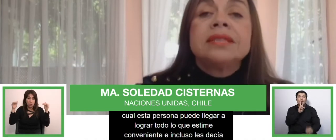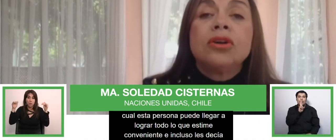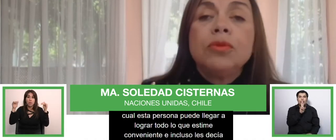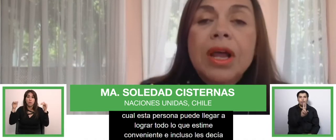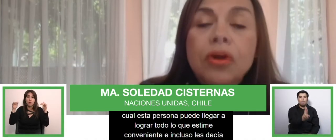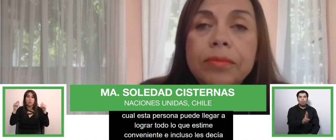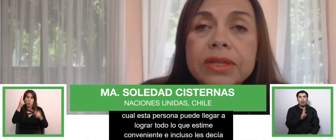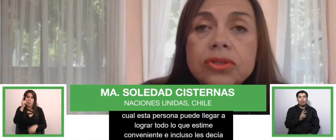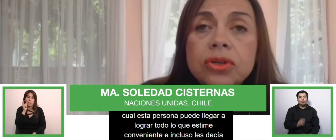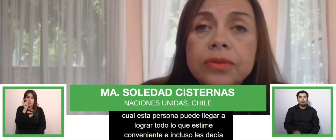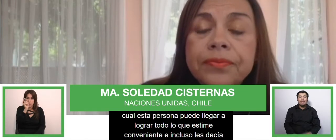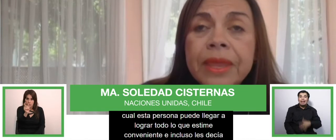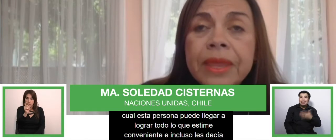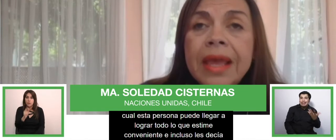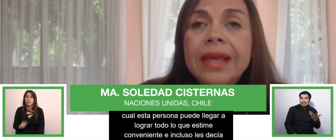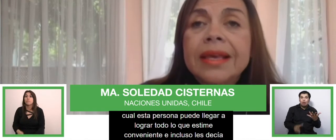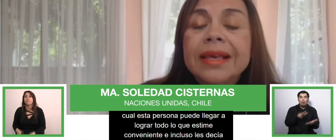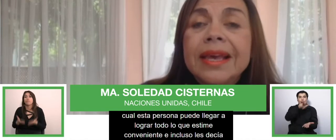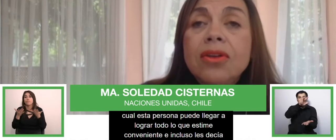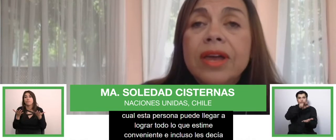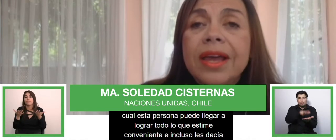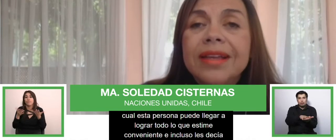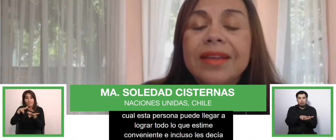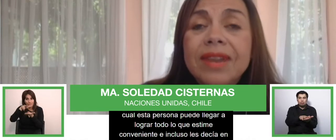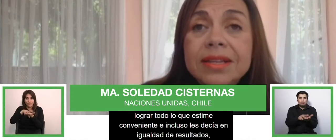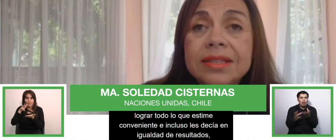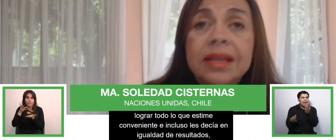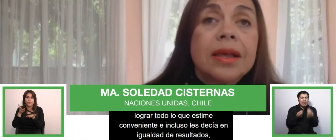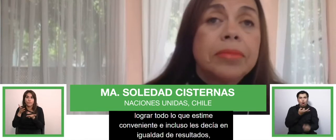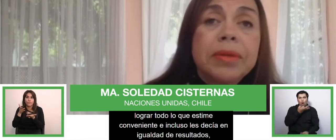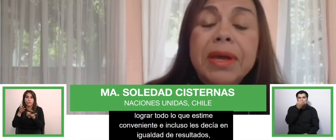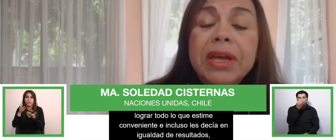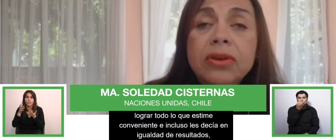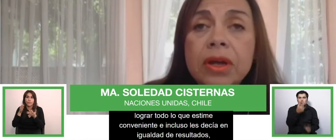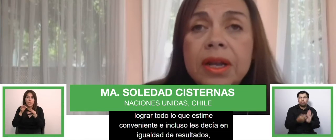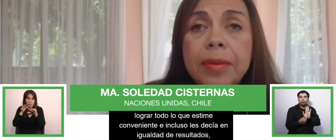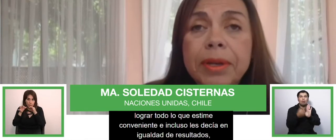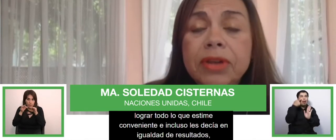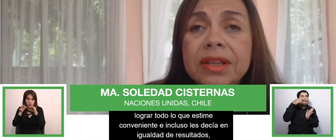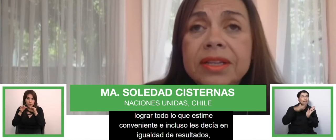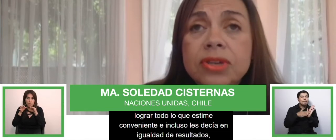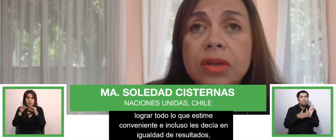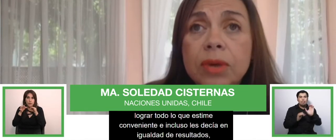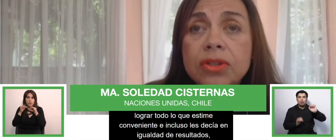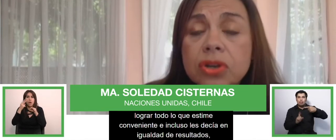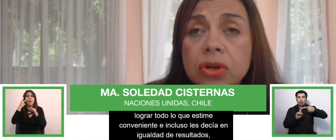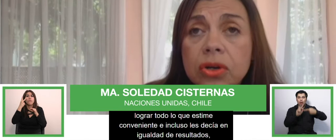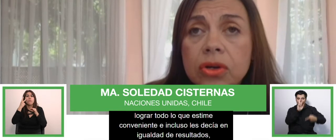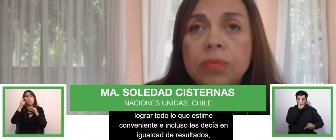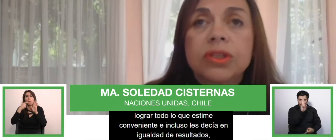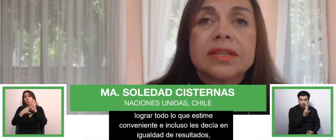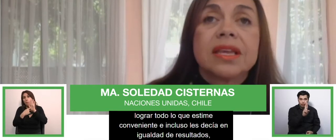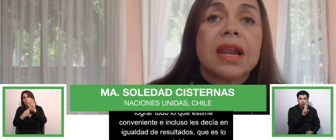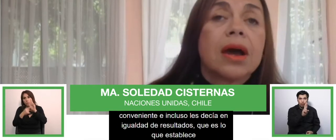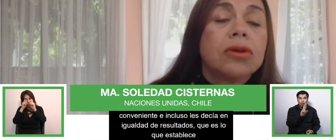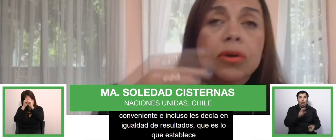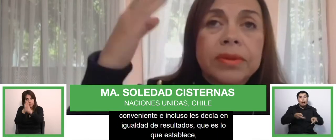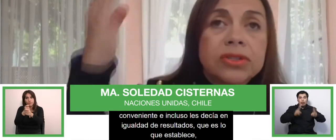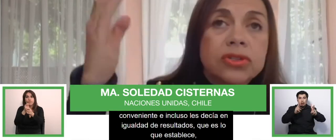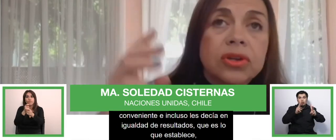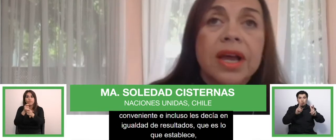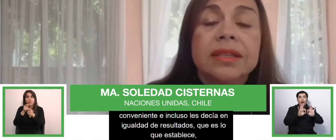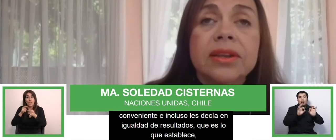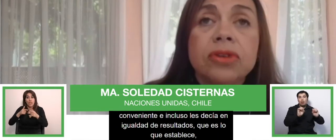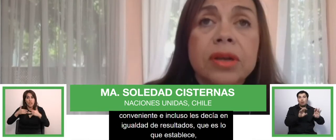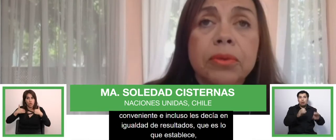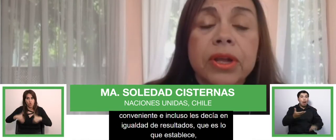Es así como la Convención, ¿qué es lo que establece? Primero, el respeto al derecho a la educación, como está señalado en